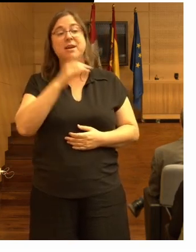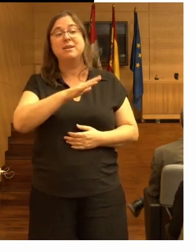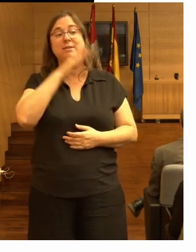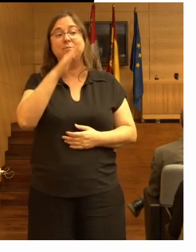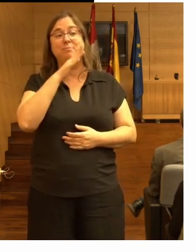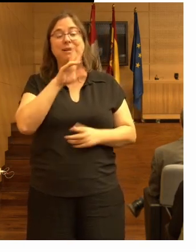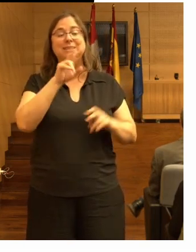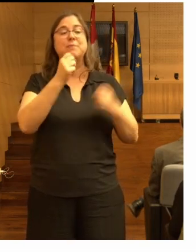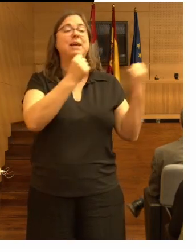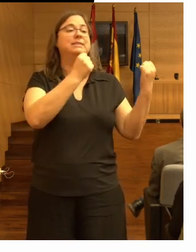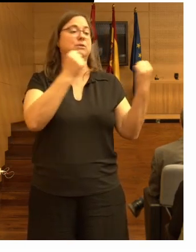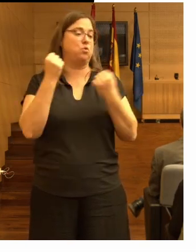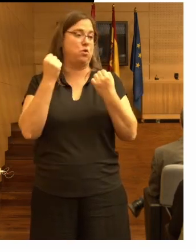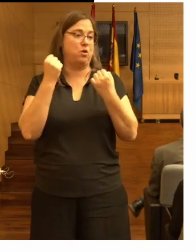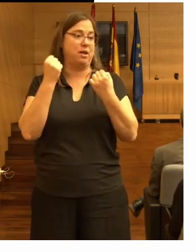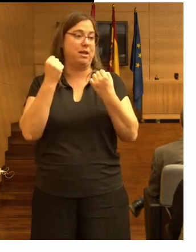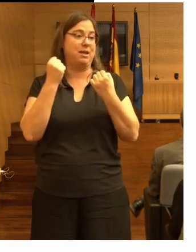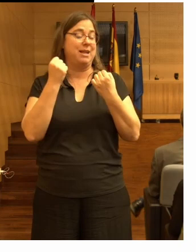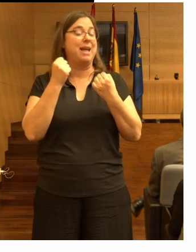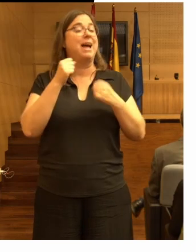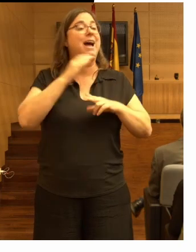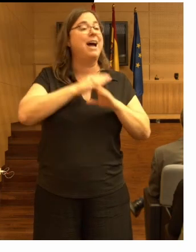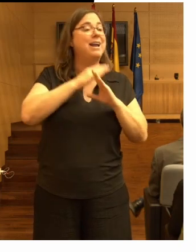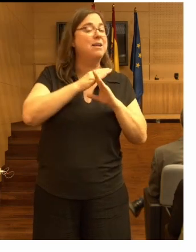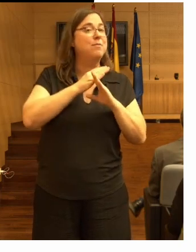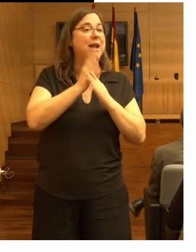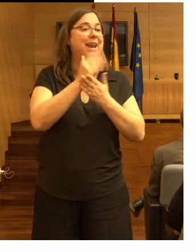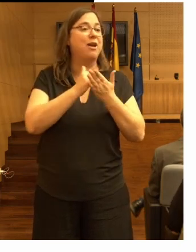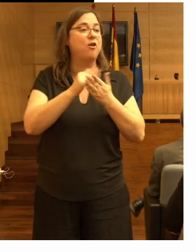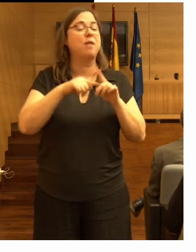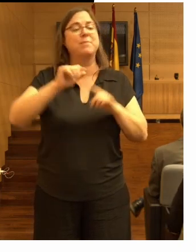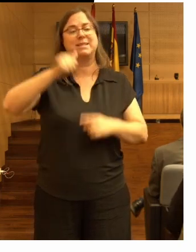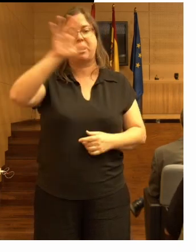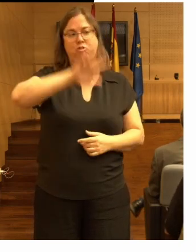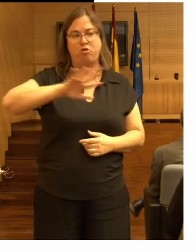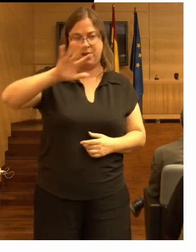nivel institucional a nivel regional y a nivel nacional